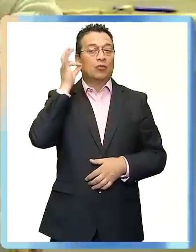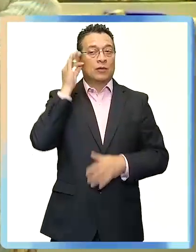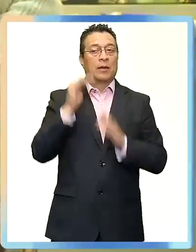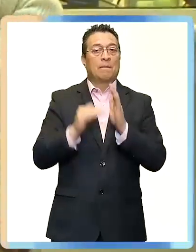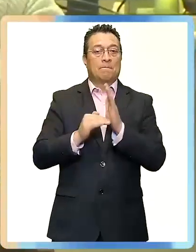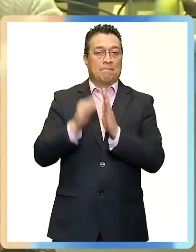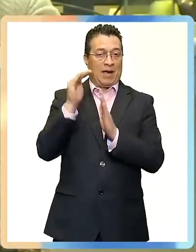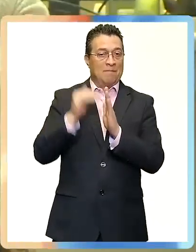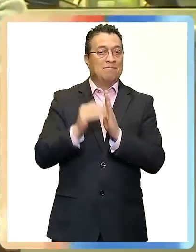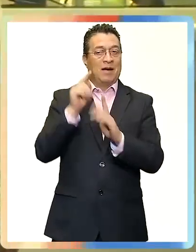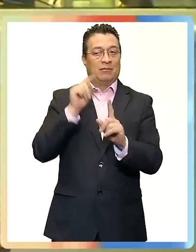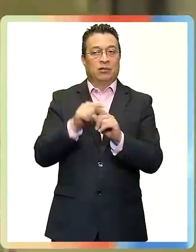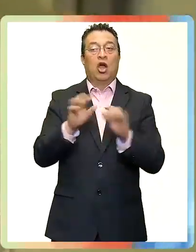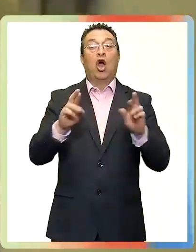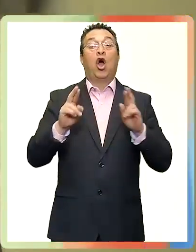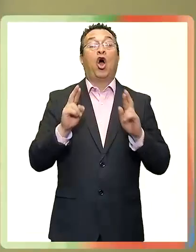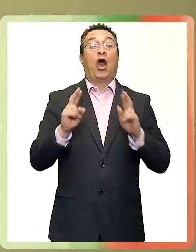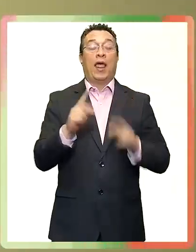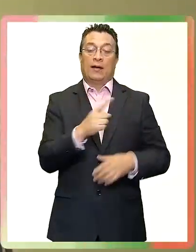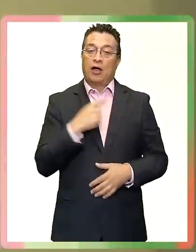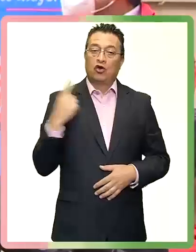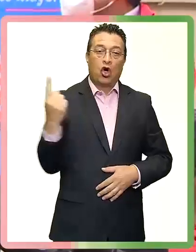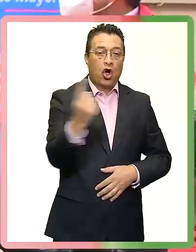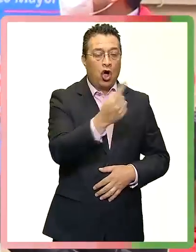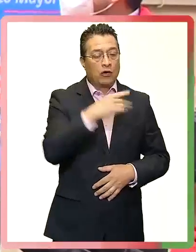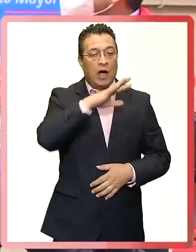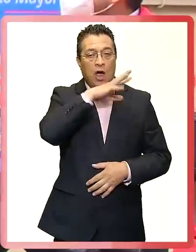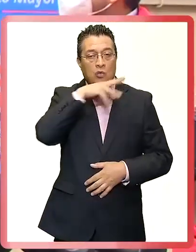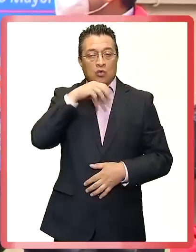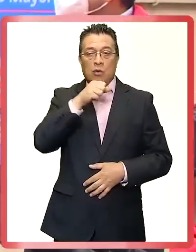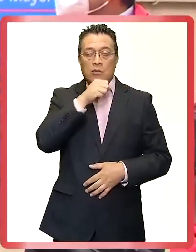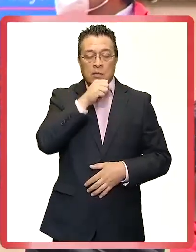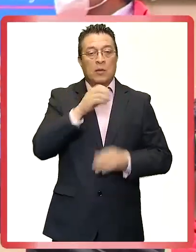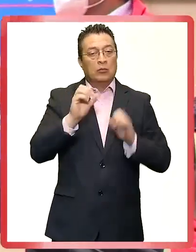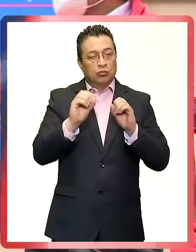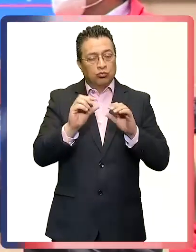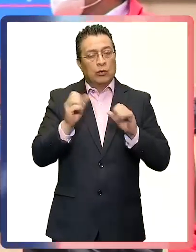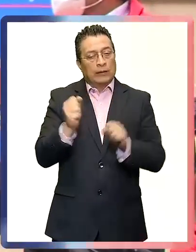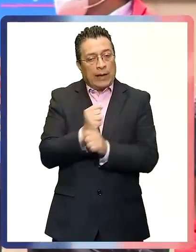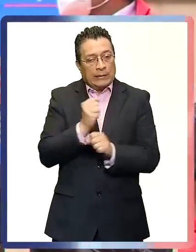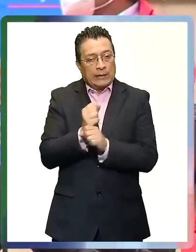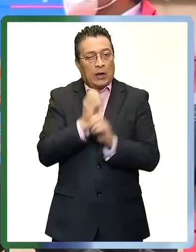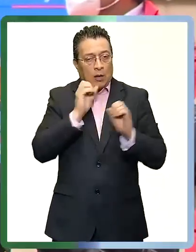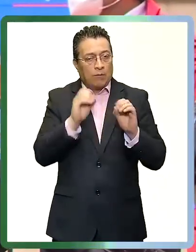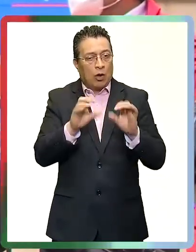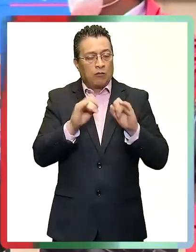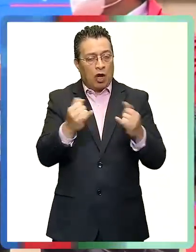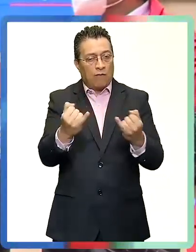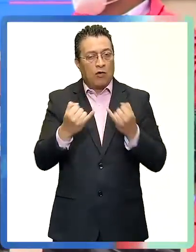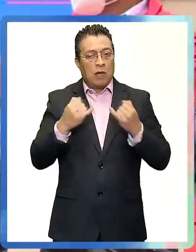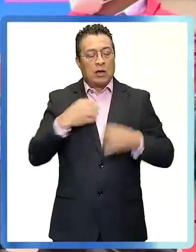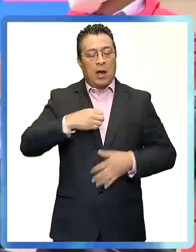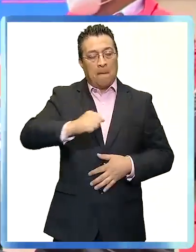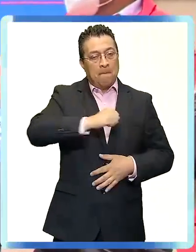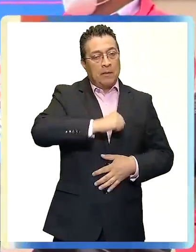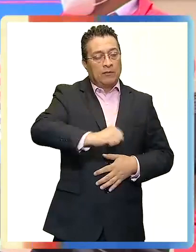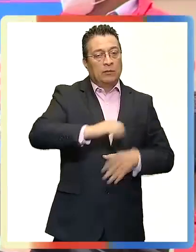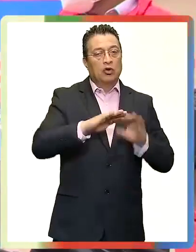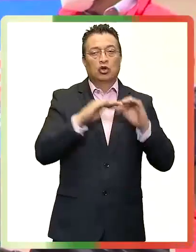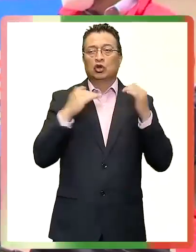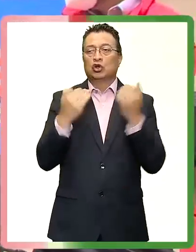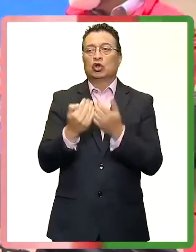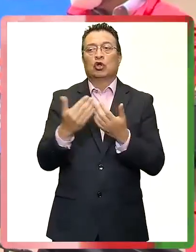Víctimas que principalmente son mujeres. Ojalá pudieran llegar a todos los adultos mayores, hacer pequeños talleres para informarnos